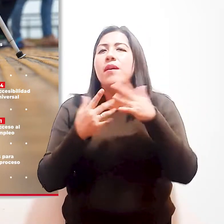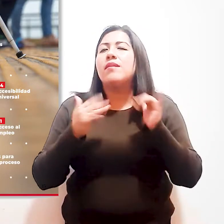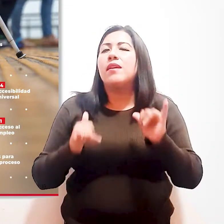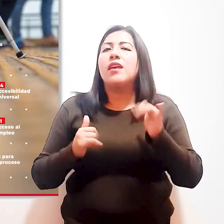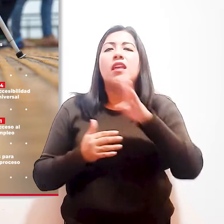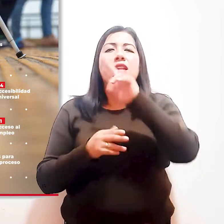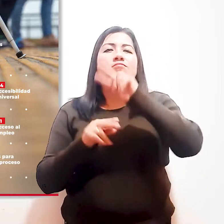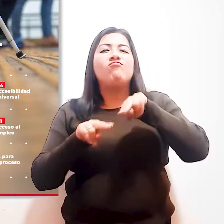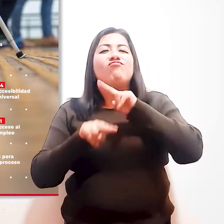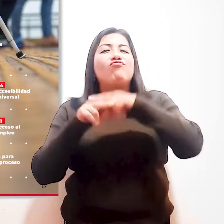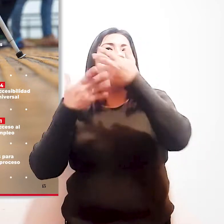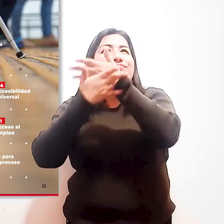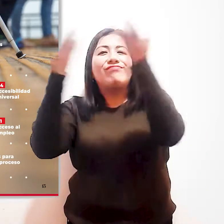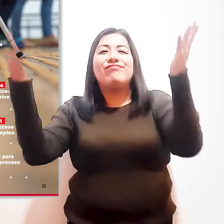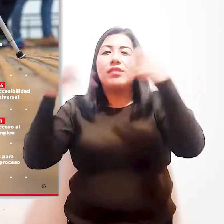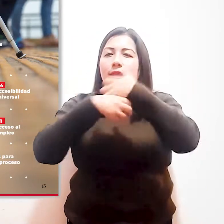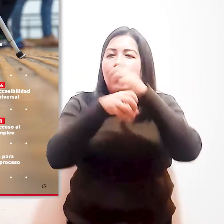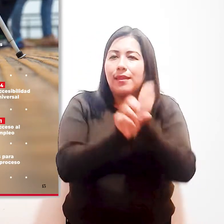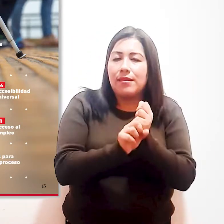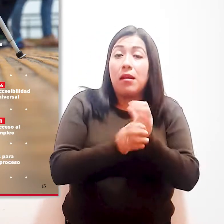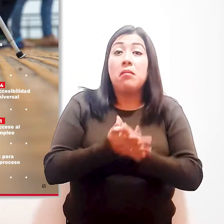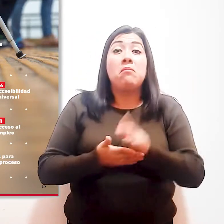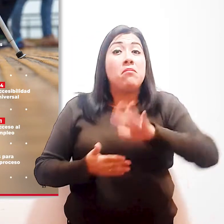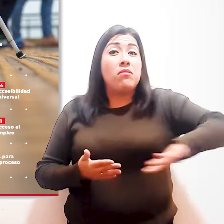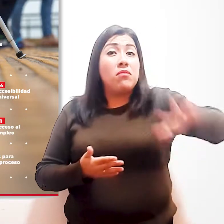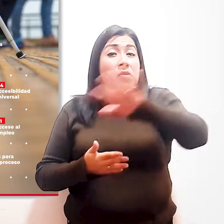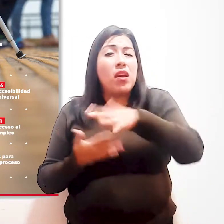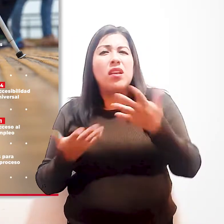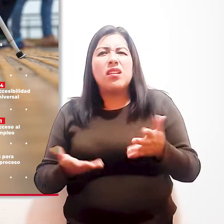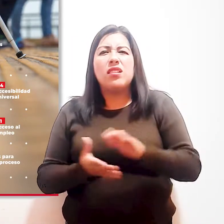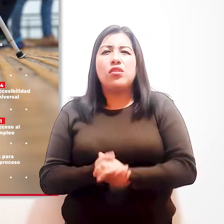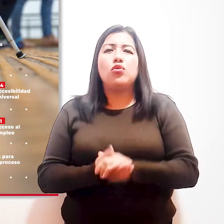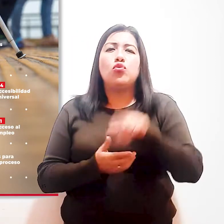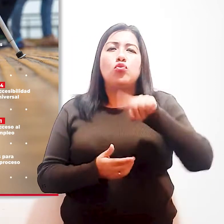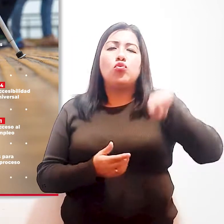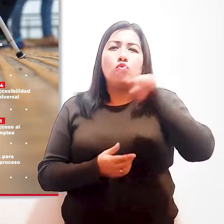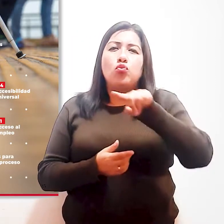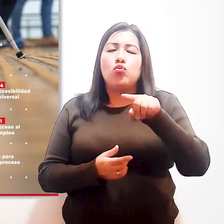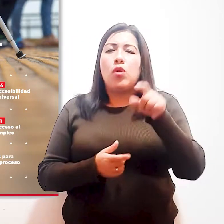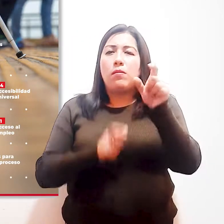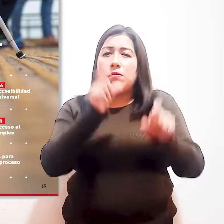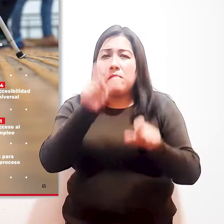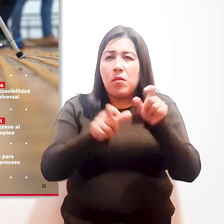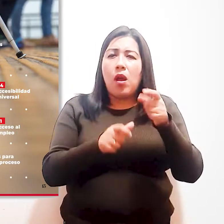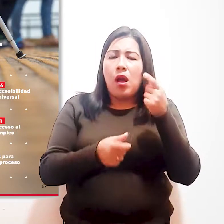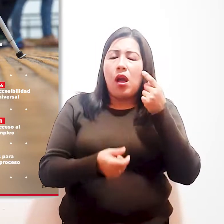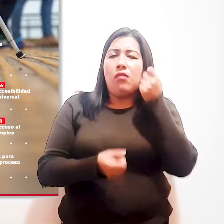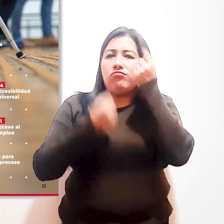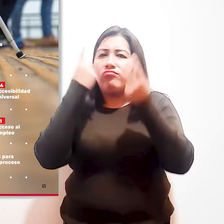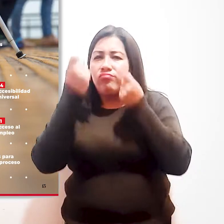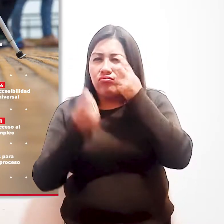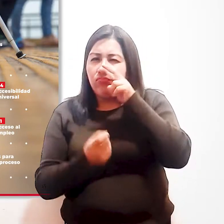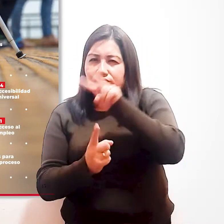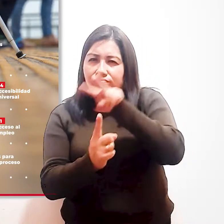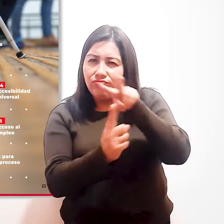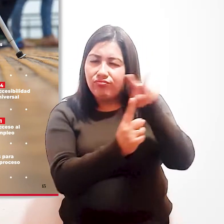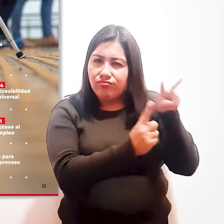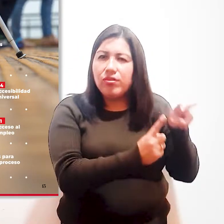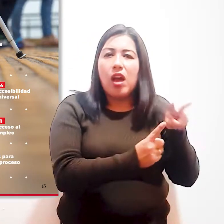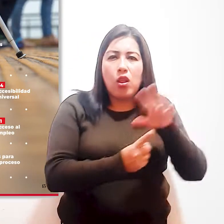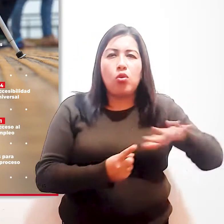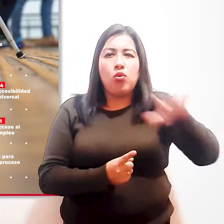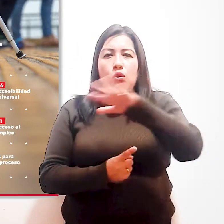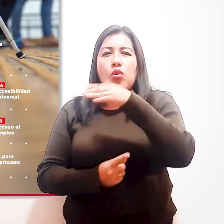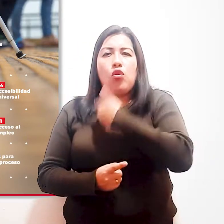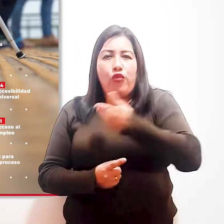Toda la información debe ser llevada a la gestión pública para que estos roles sean tomados en cuenta por todos los actores y niveles de gobierno.